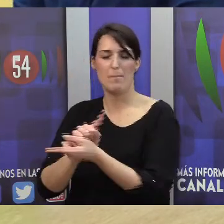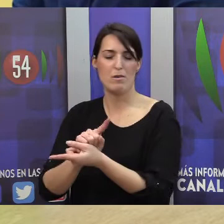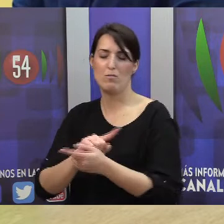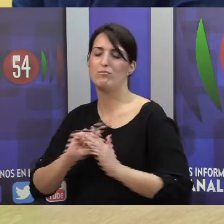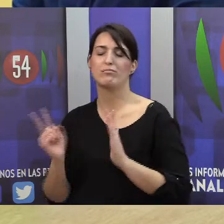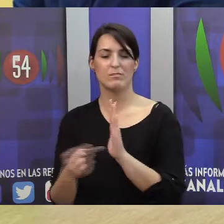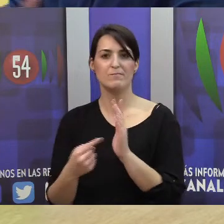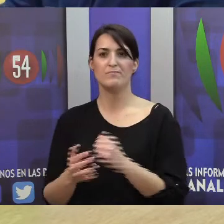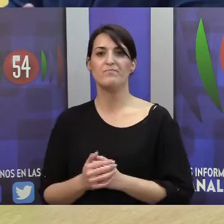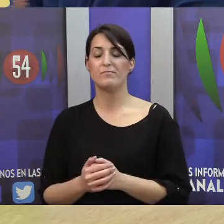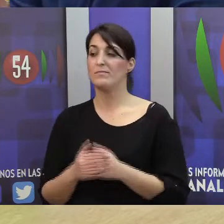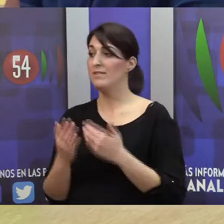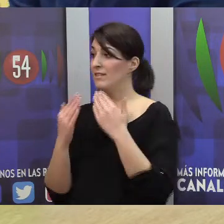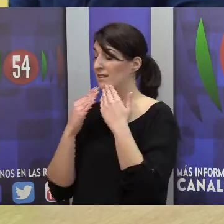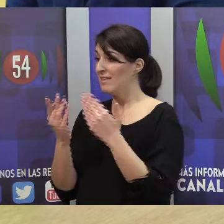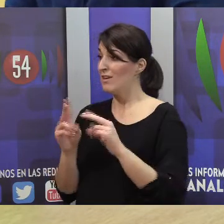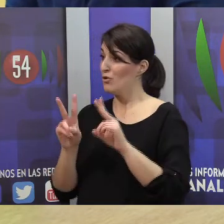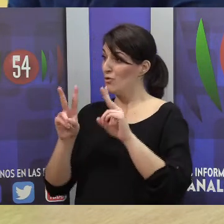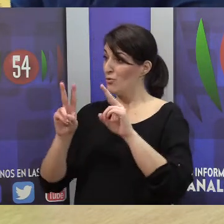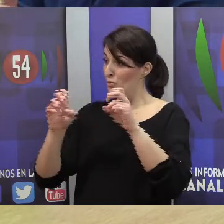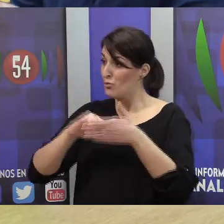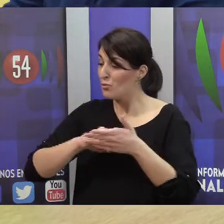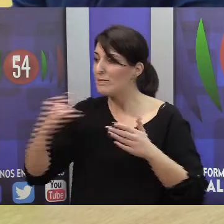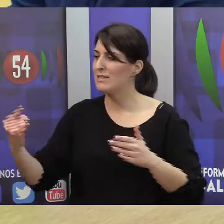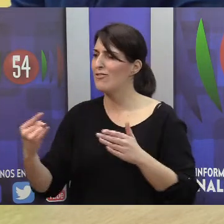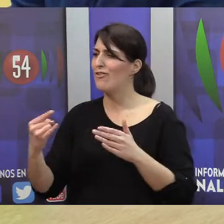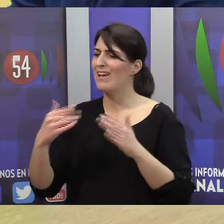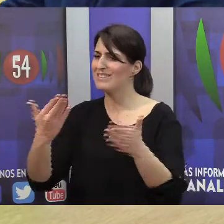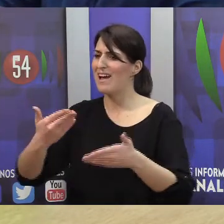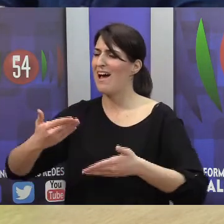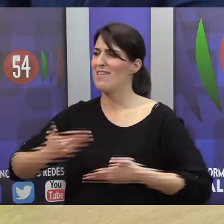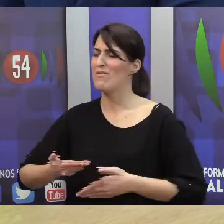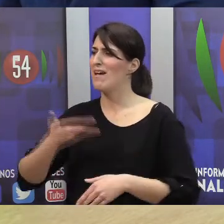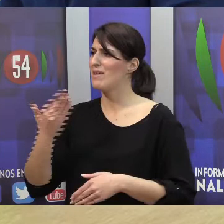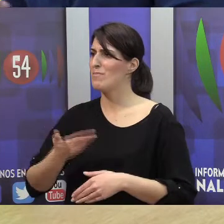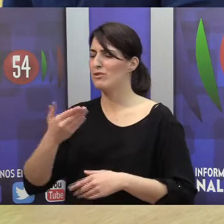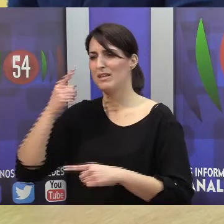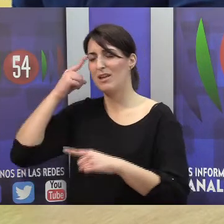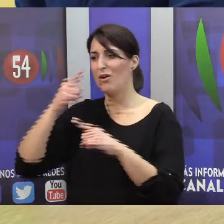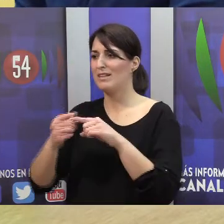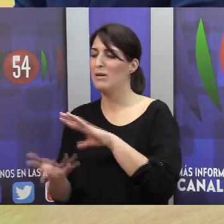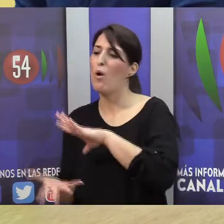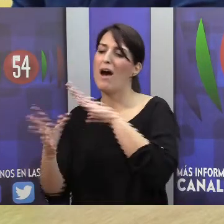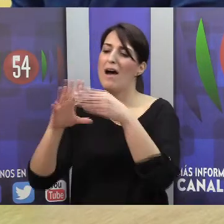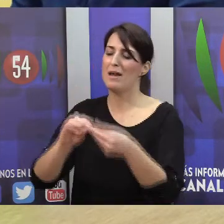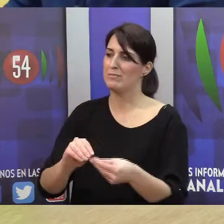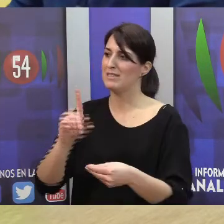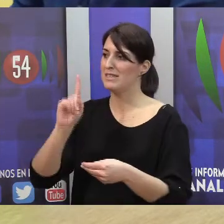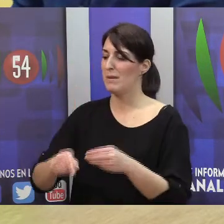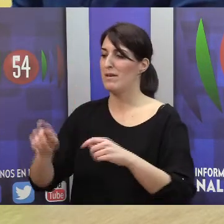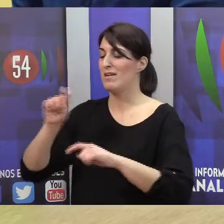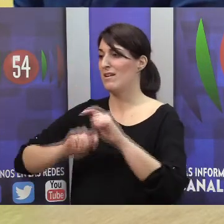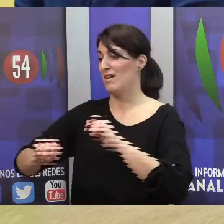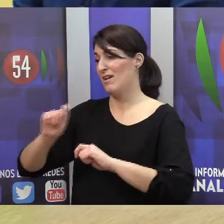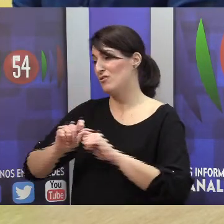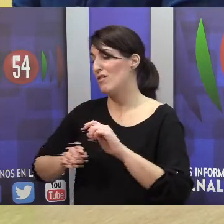nuevas tecnologías en esto han jugado un papel clave, ¿no? A la hora de adaptarse, la hora de ir creciendo también con la asociación. Fundamental, evidentemente, eso ha sido